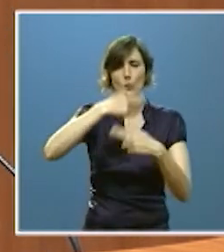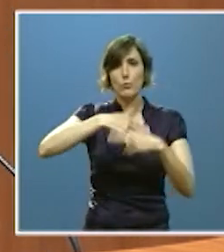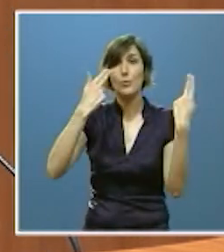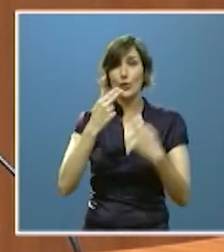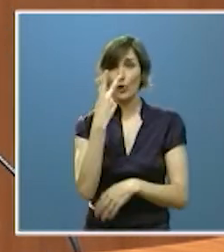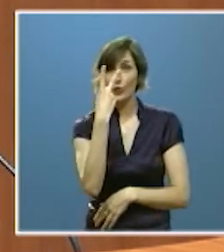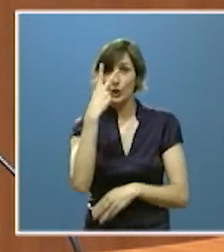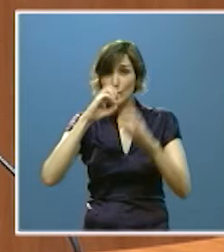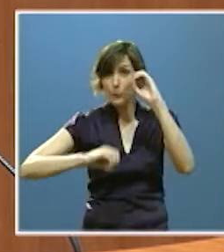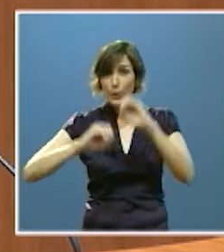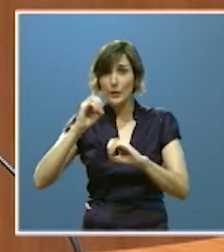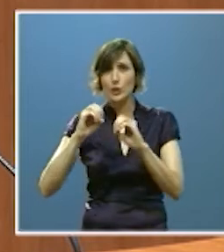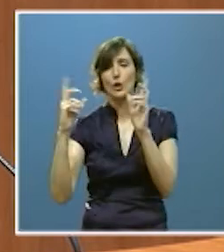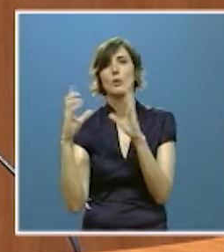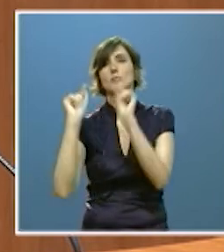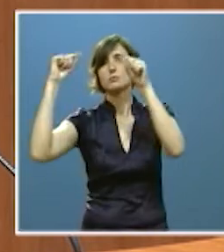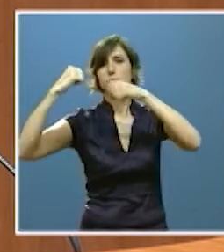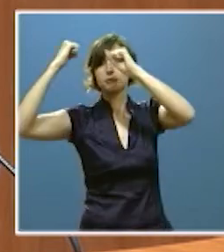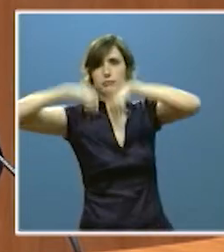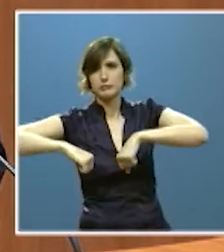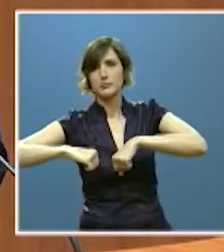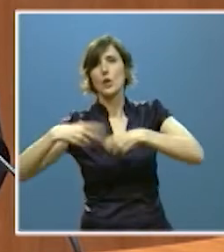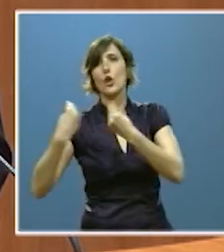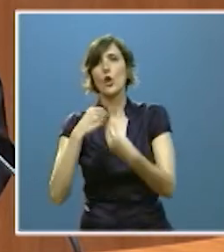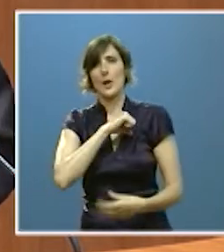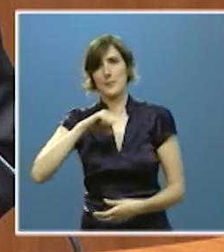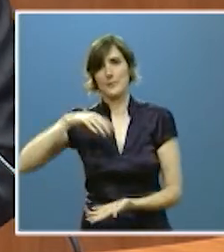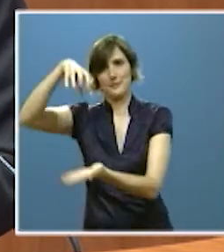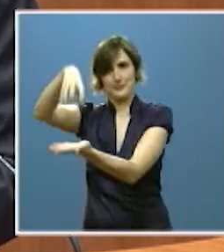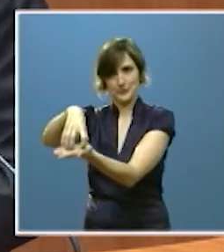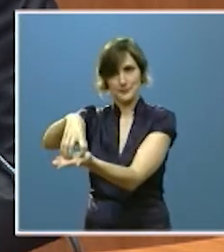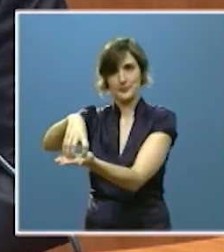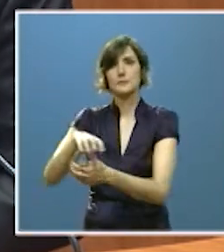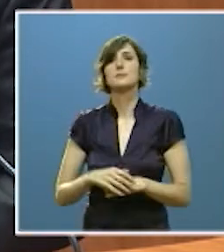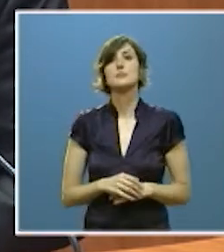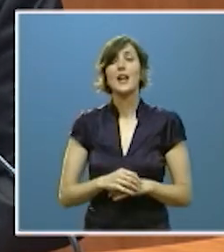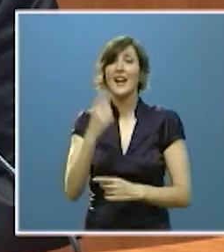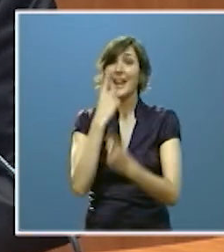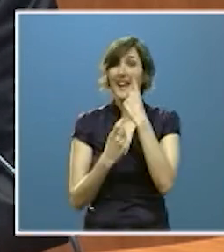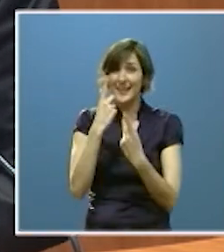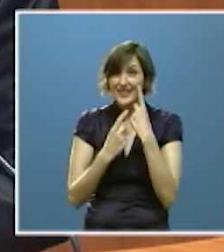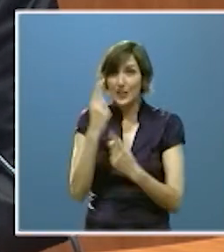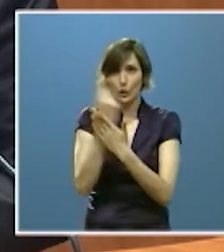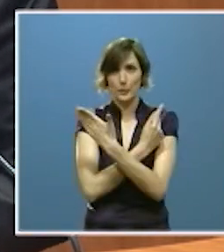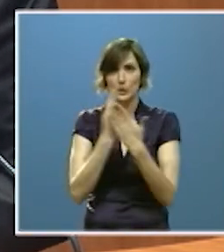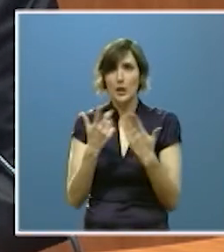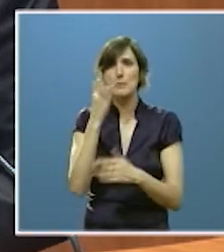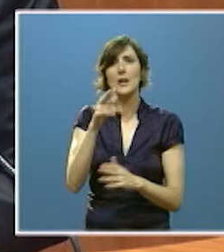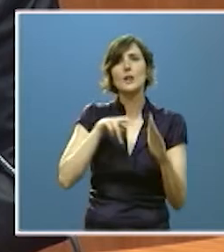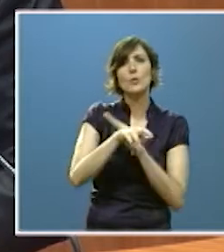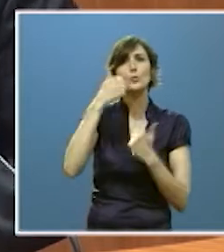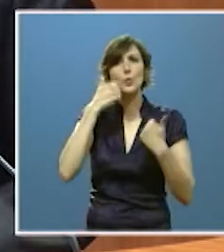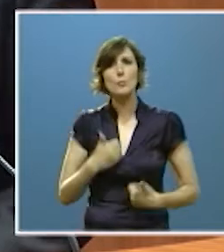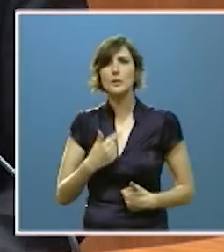a la concertación con centros privados los datos presupuestarios y los de recursos humanos hablan también de